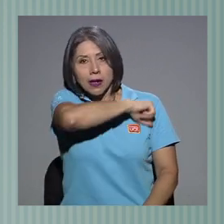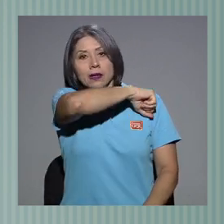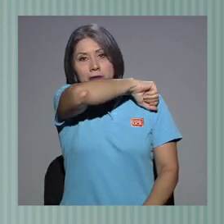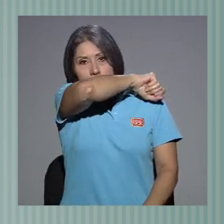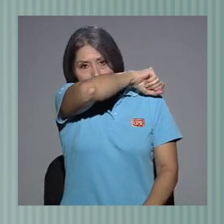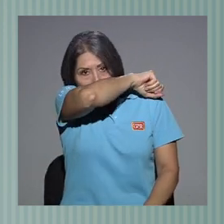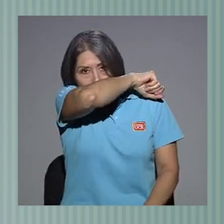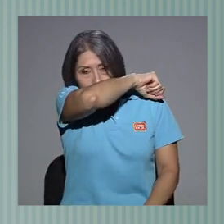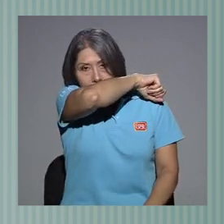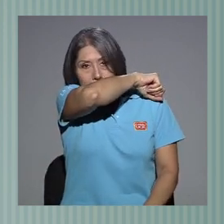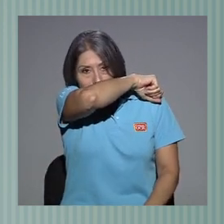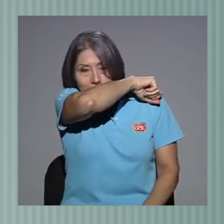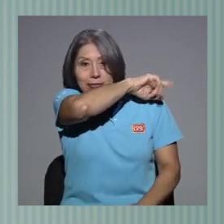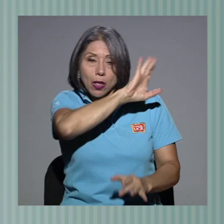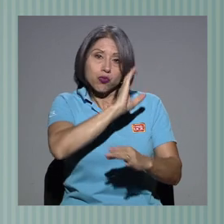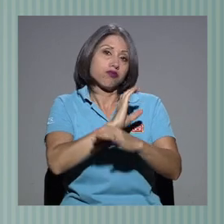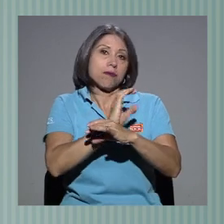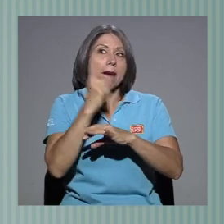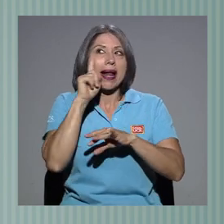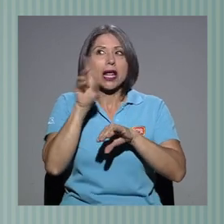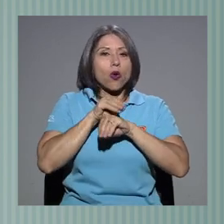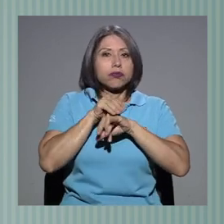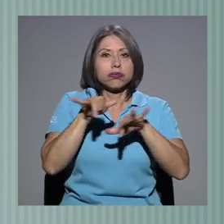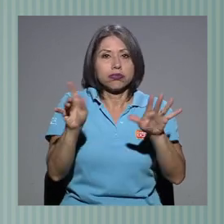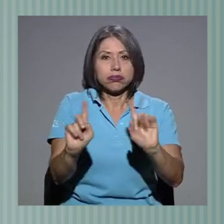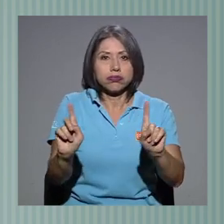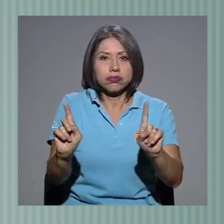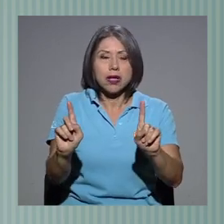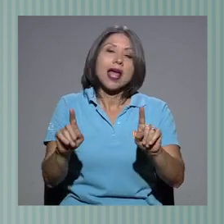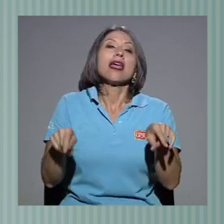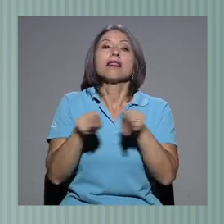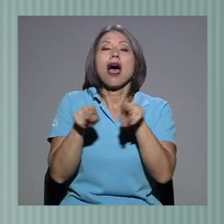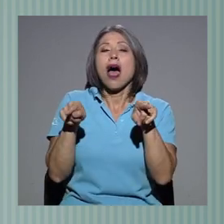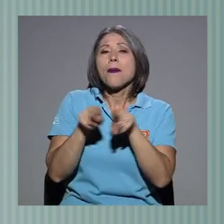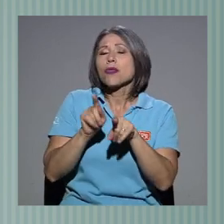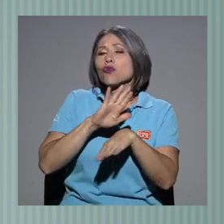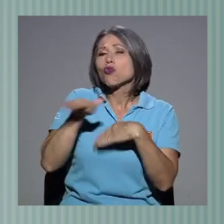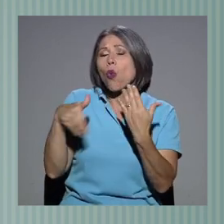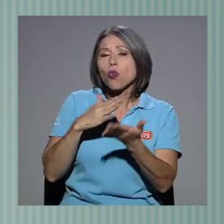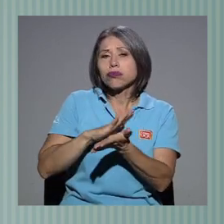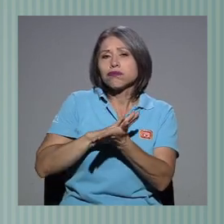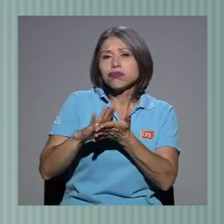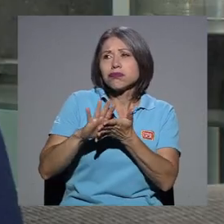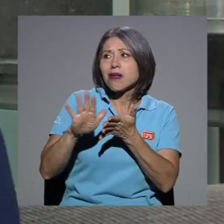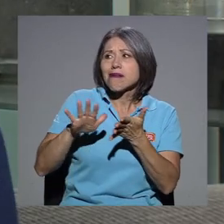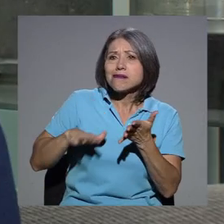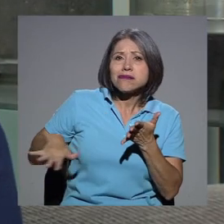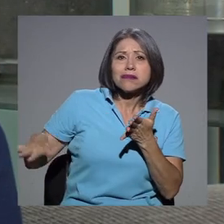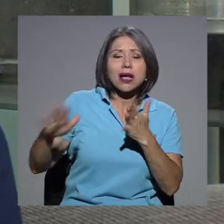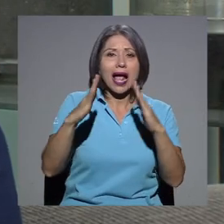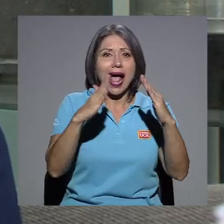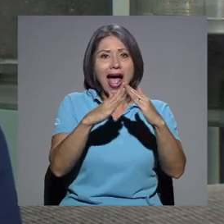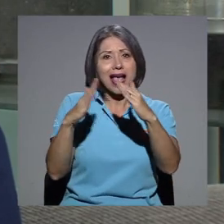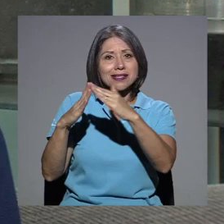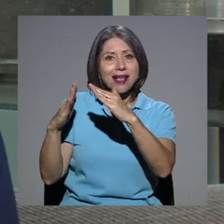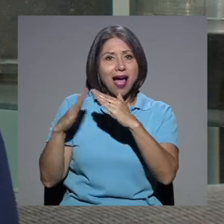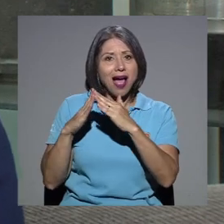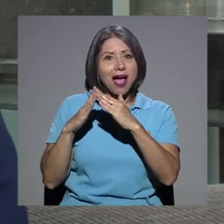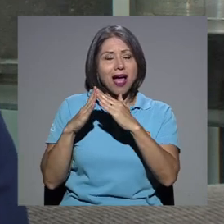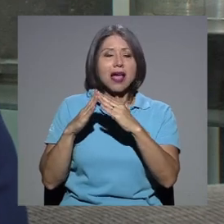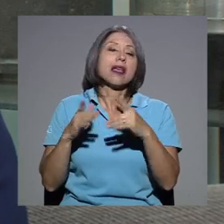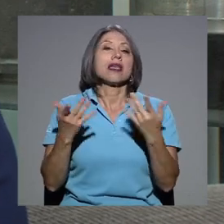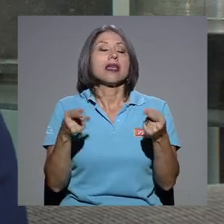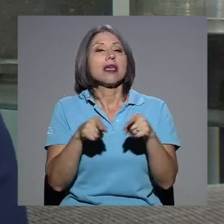partículas se dispersen alrededor. Y lo que es todo lo que es higiene también alrededor de la casa, ¿verdad? Y luego no